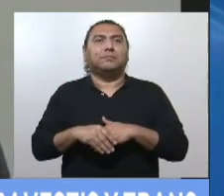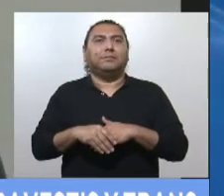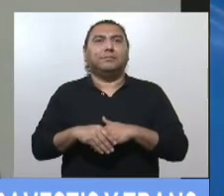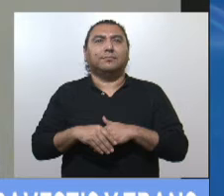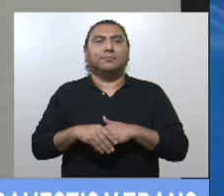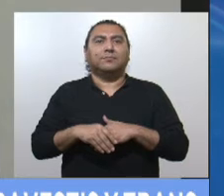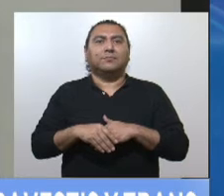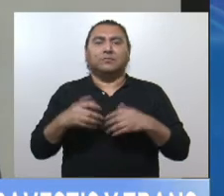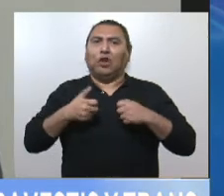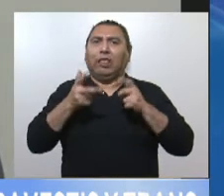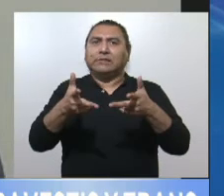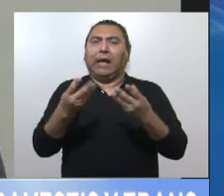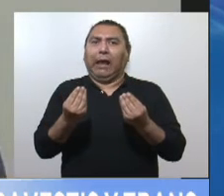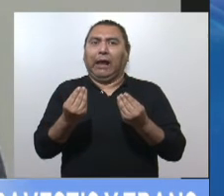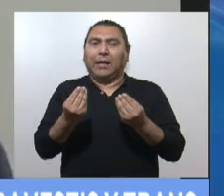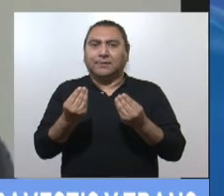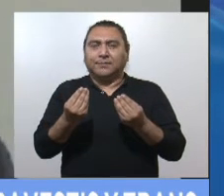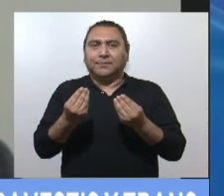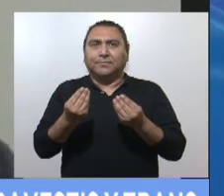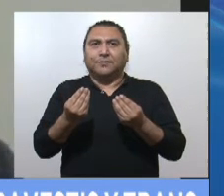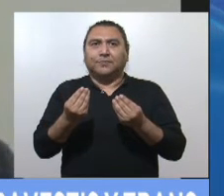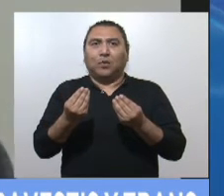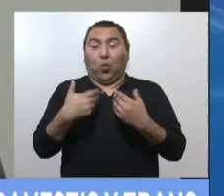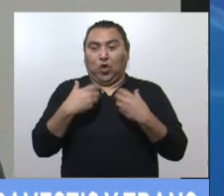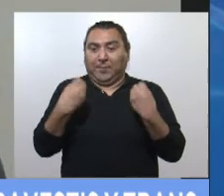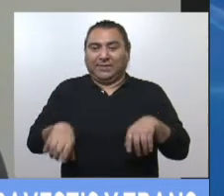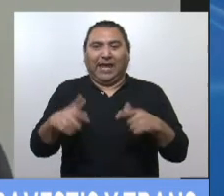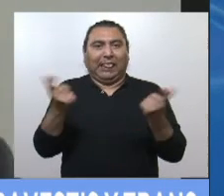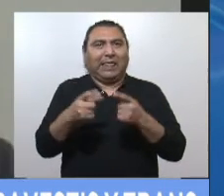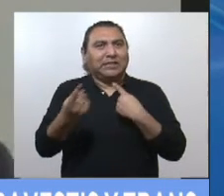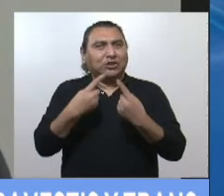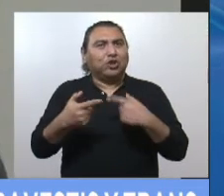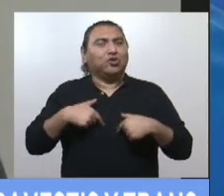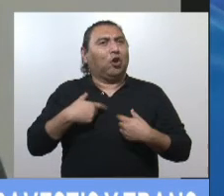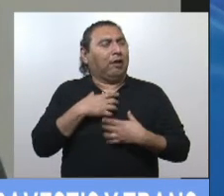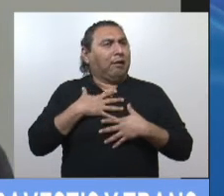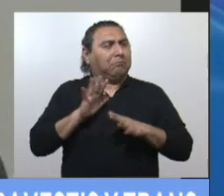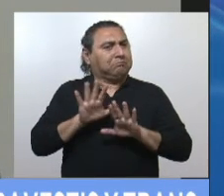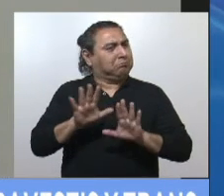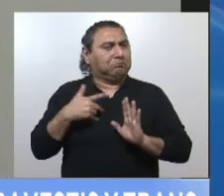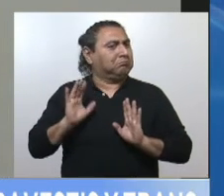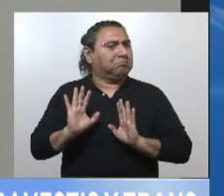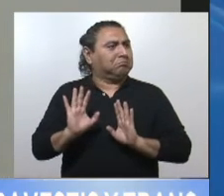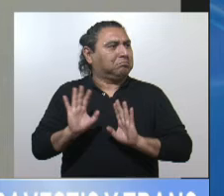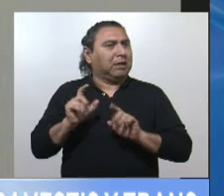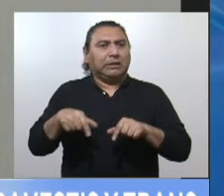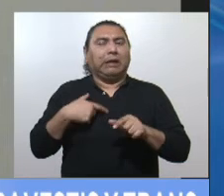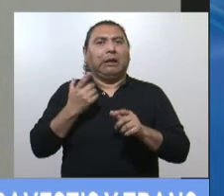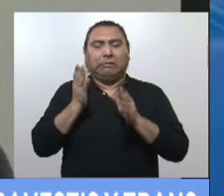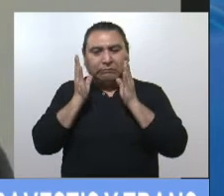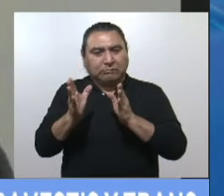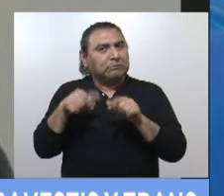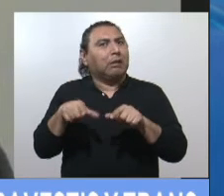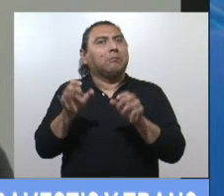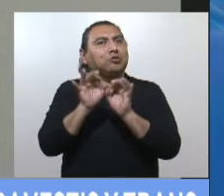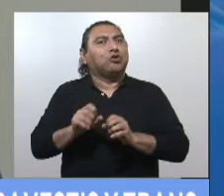Que decía que cuando inicié esta sesión tenía la determinación de abstenerme en el tratamiento de este proyecto de ley,